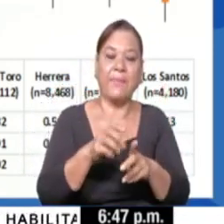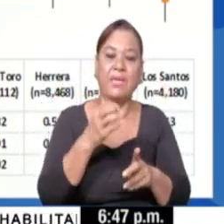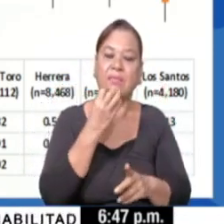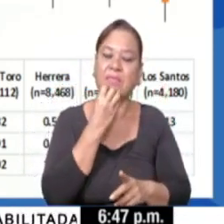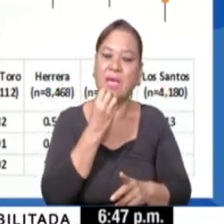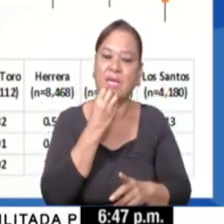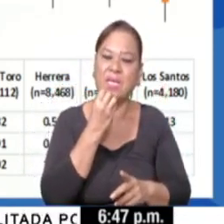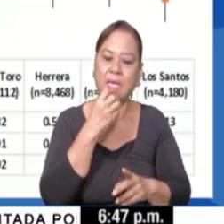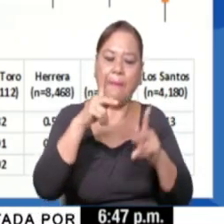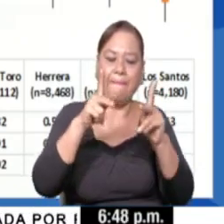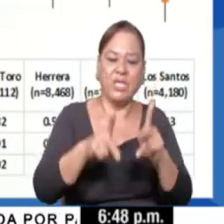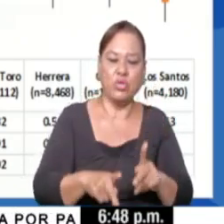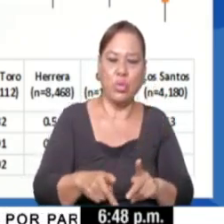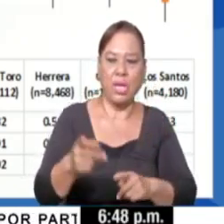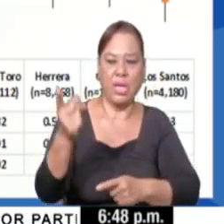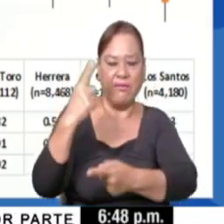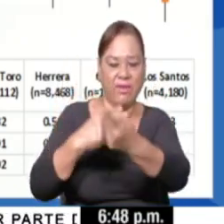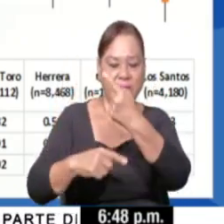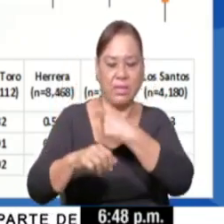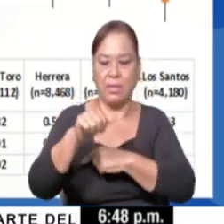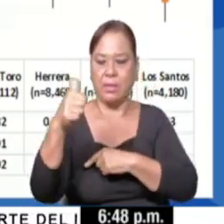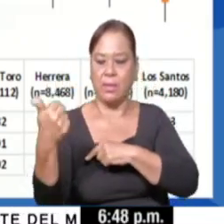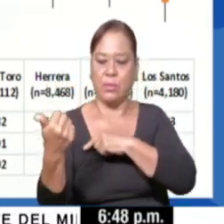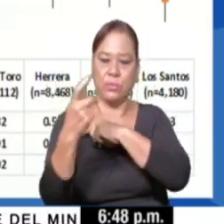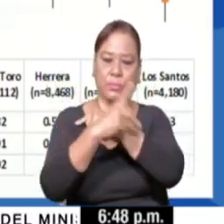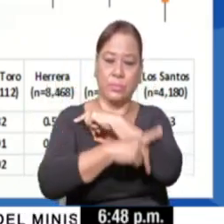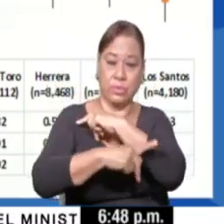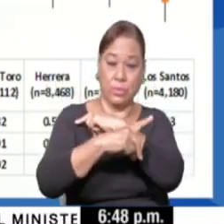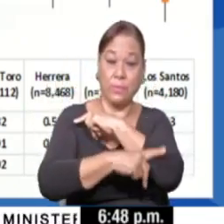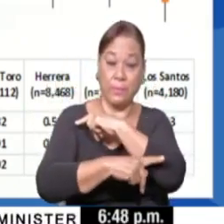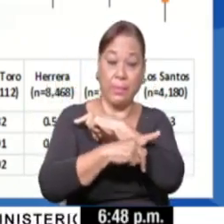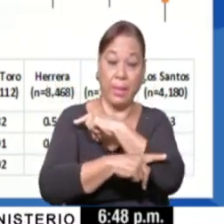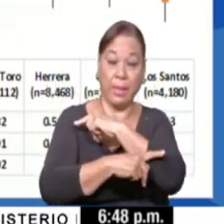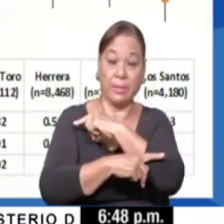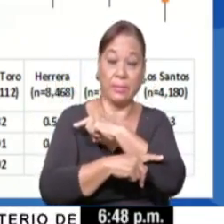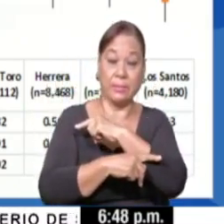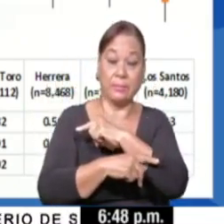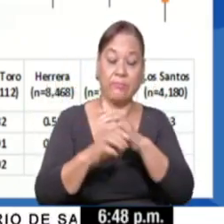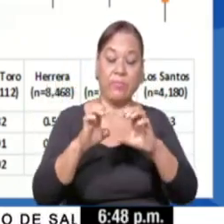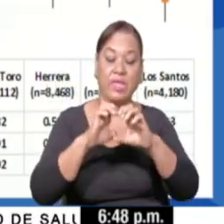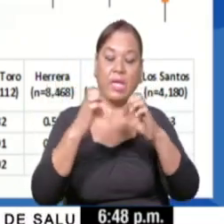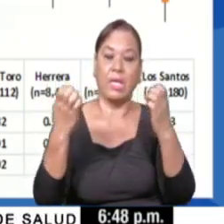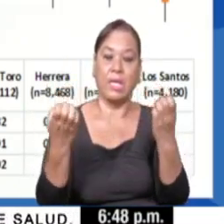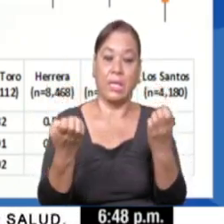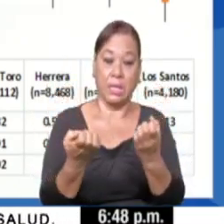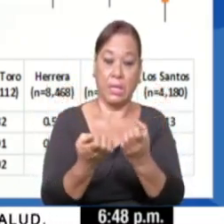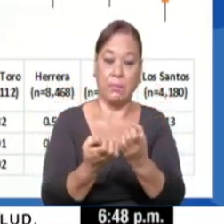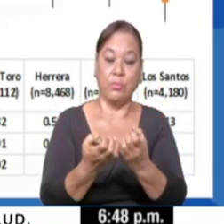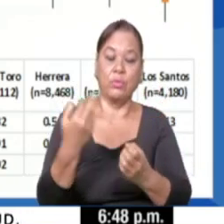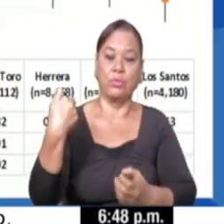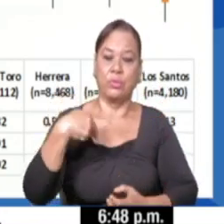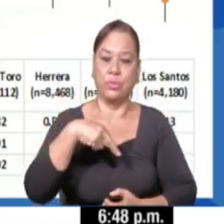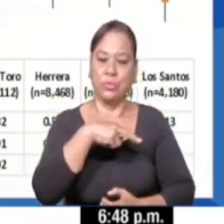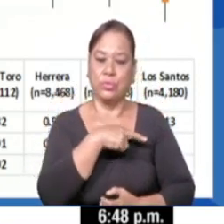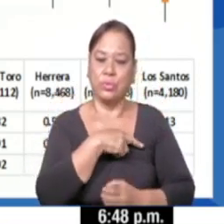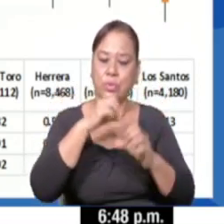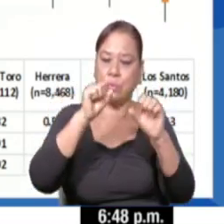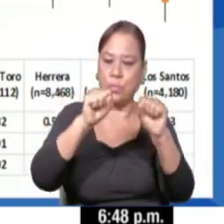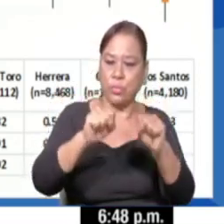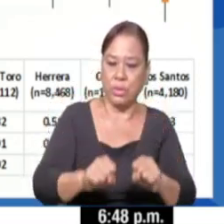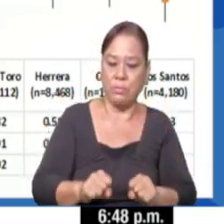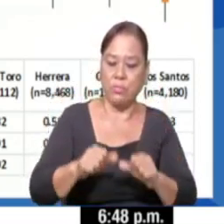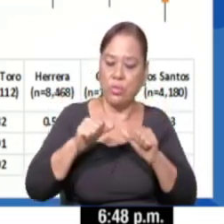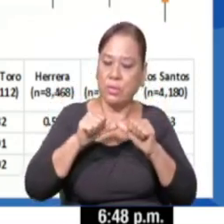captados migrantes a la fecha que con el equipo multidisciplinario hemos podido lograr y